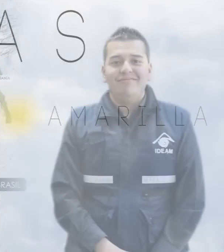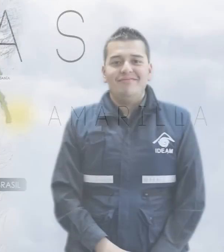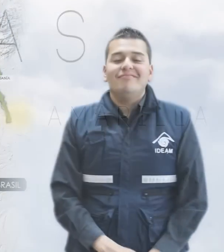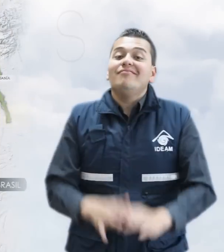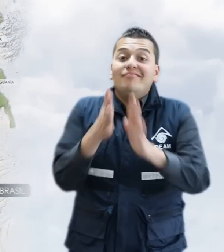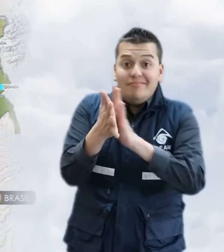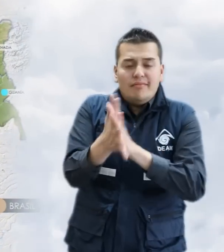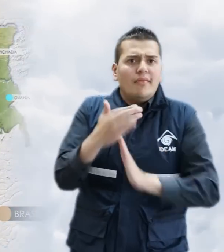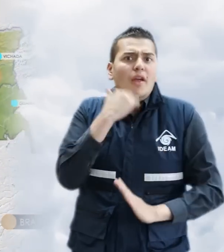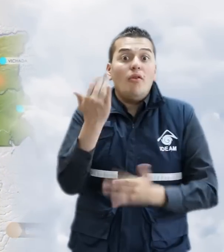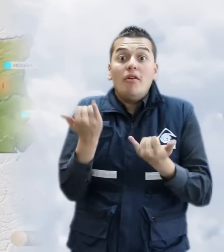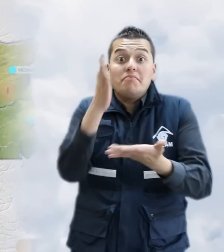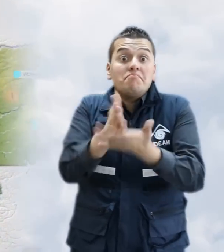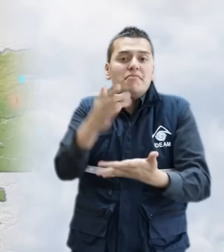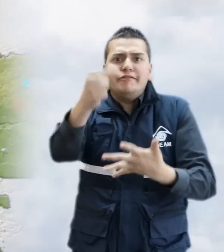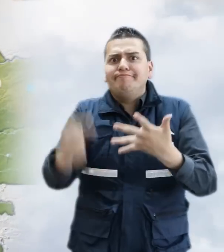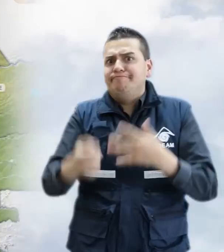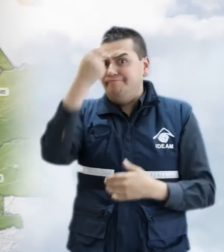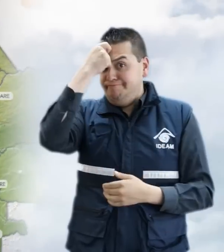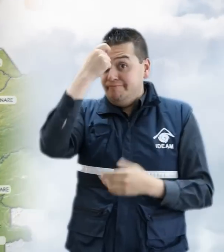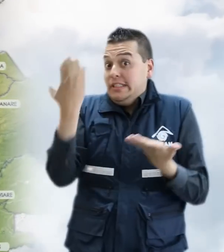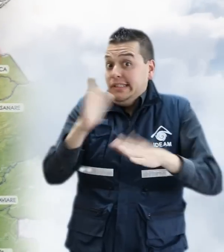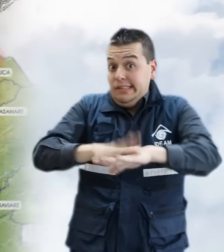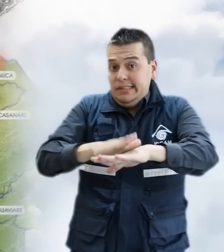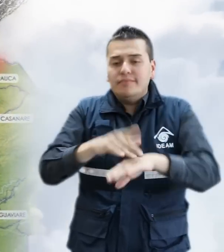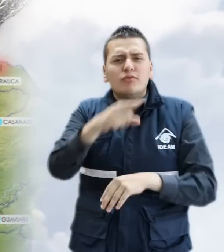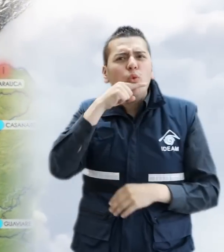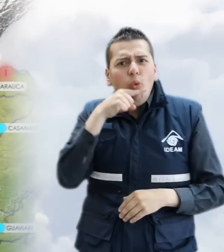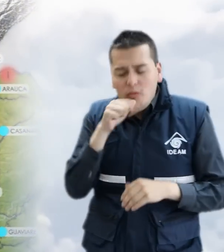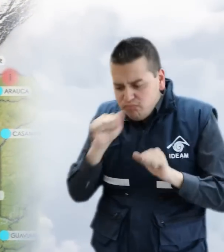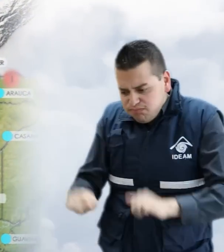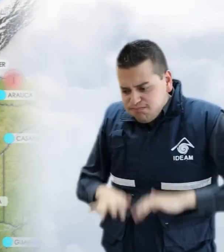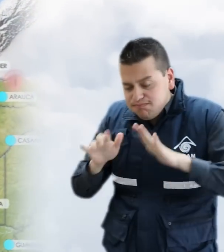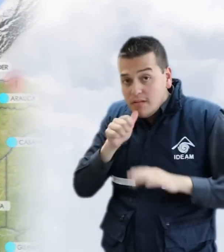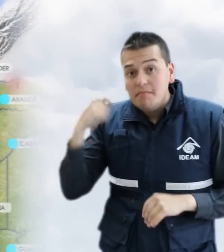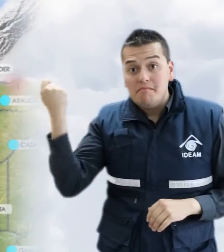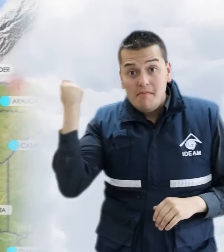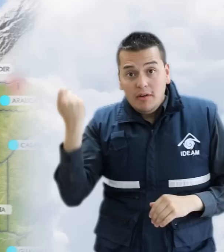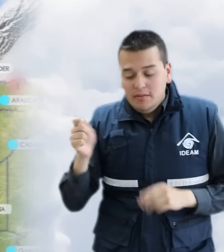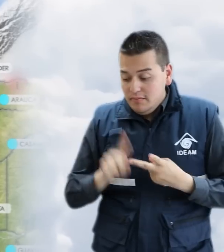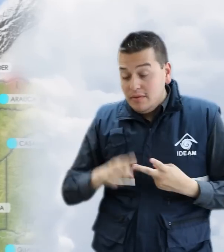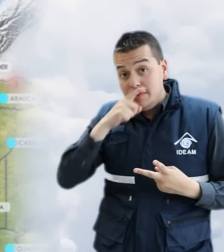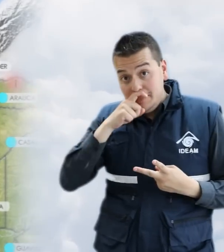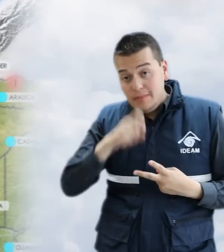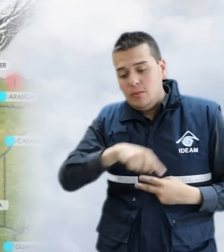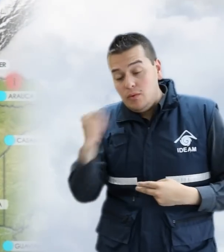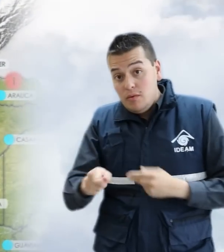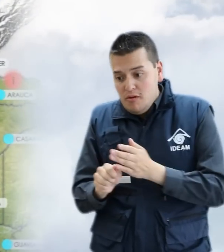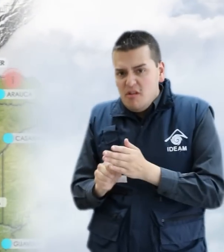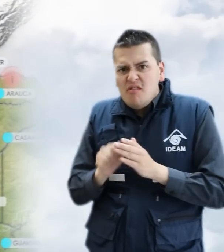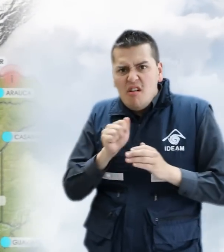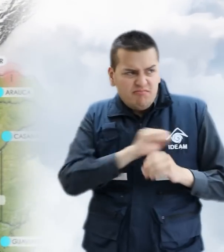Las alertas vigentes para el día de hoy son. Alerta roja por niveles altos en los ríos Meta y Amazonas. Alerta roja por alta